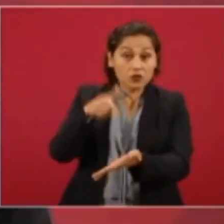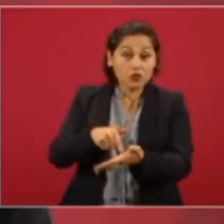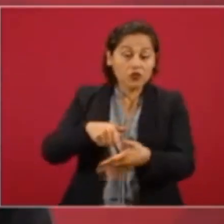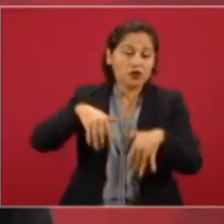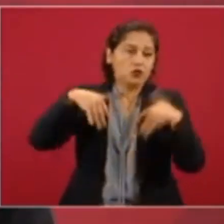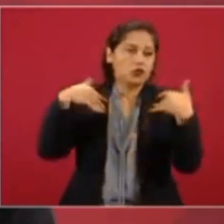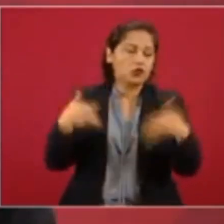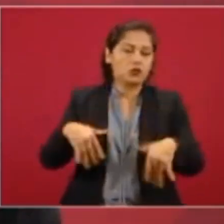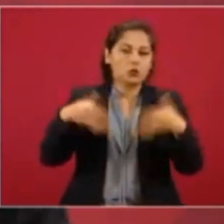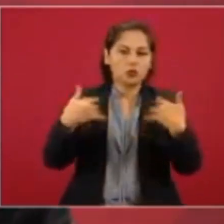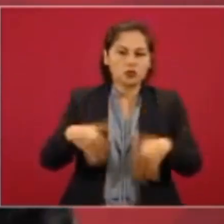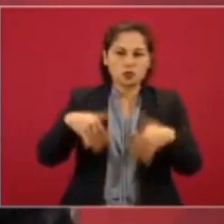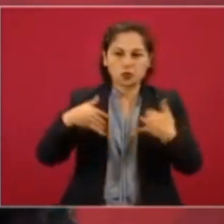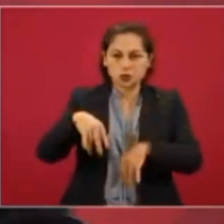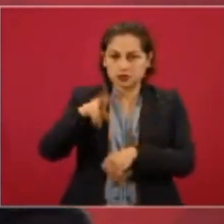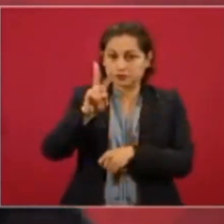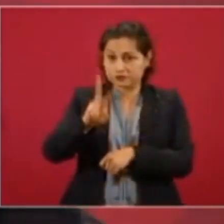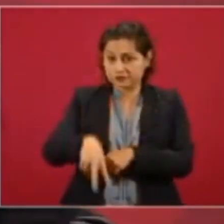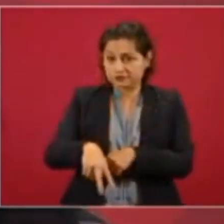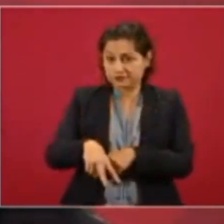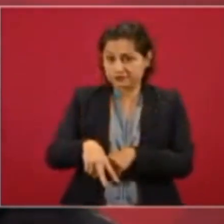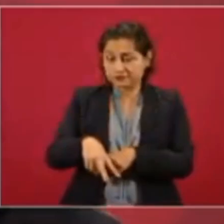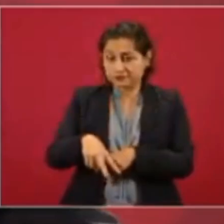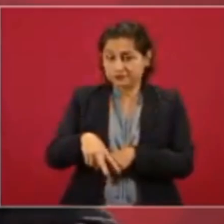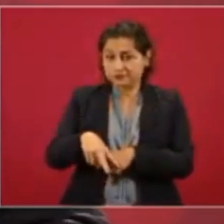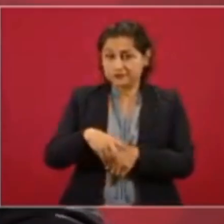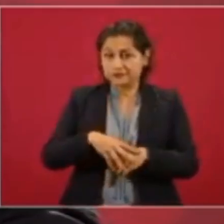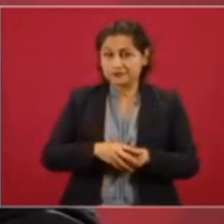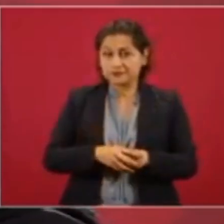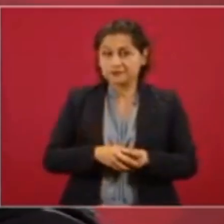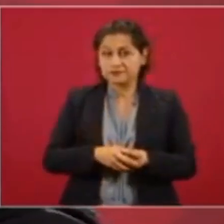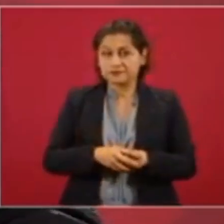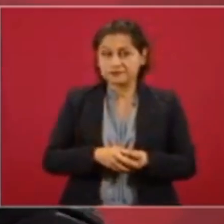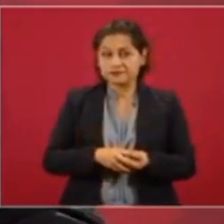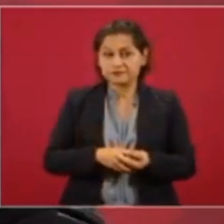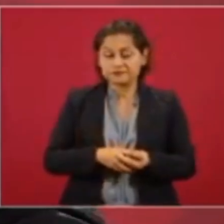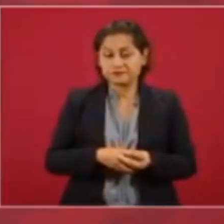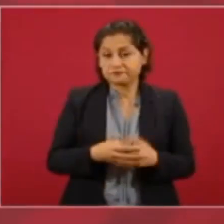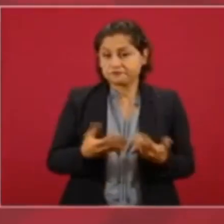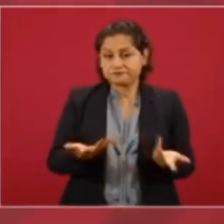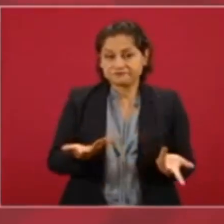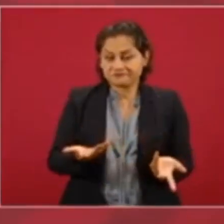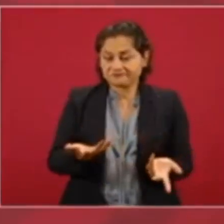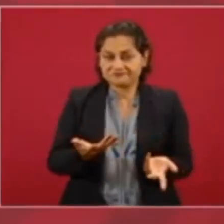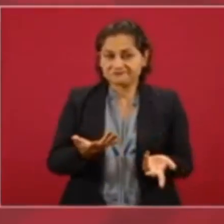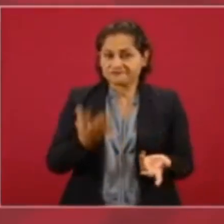vergonzosas.